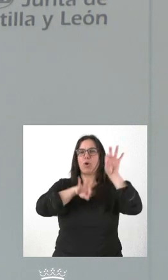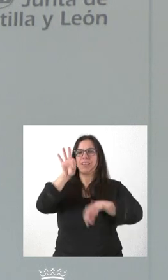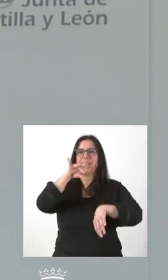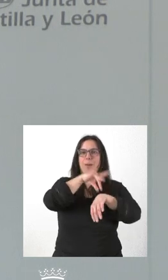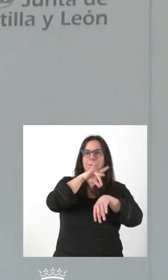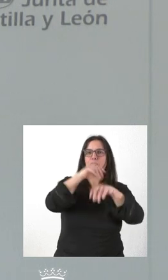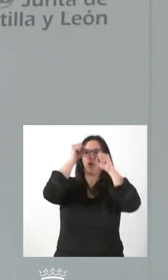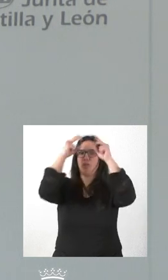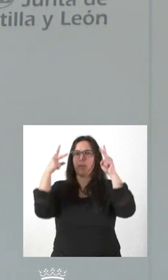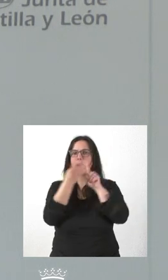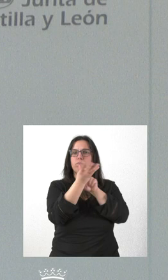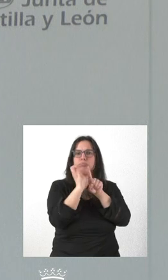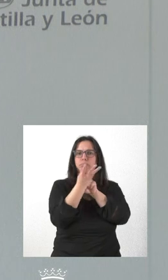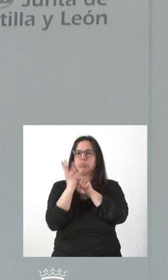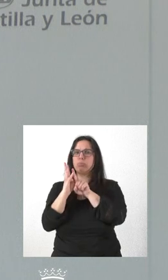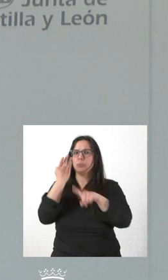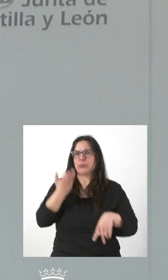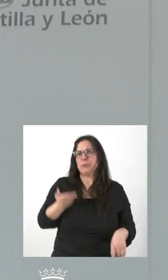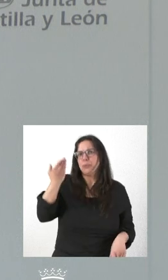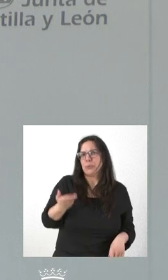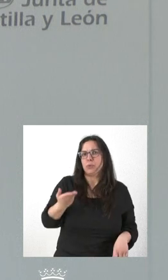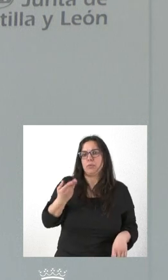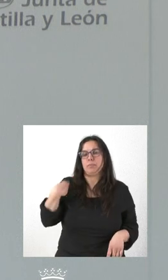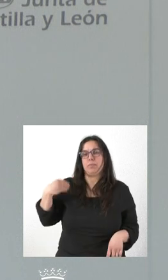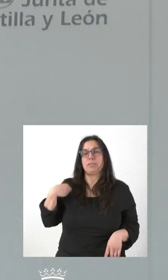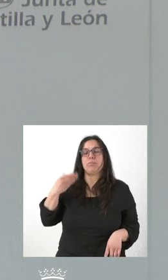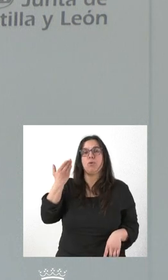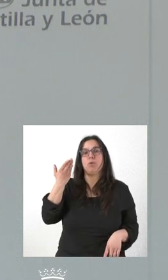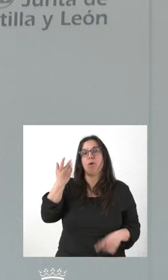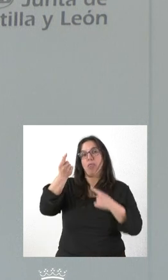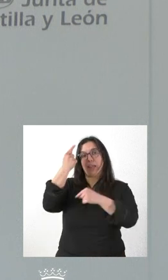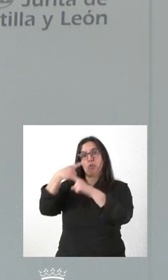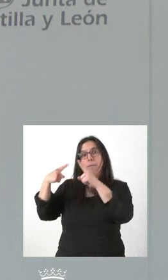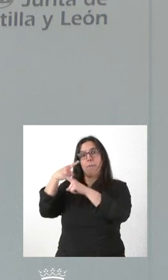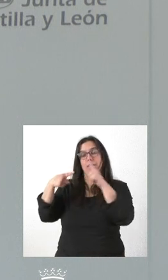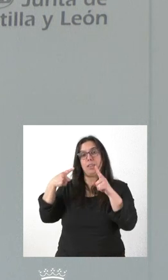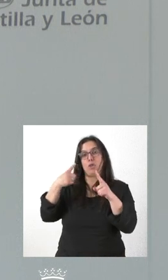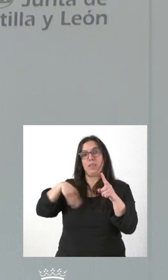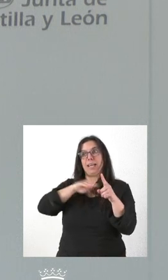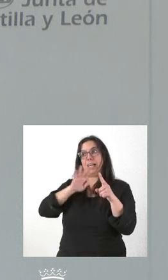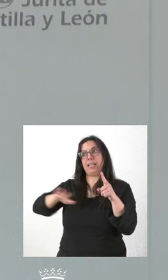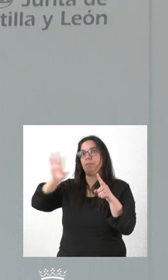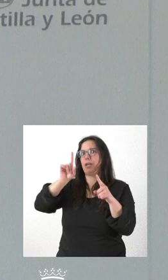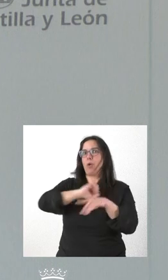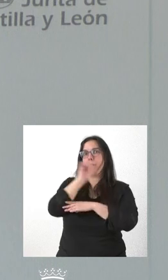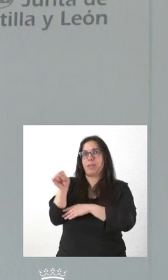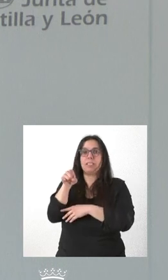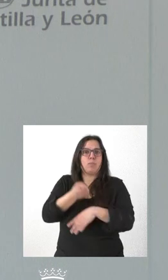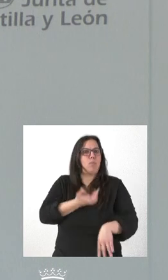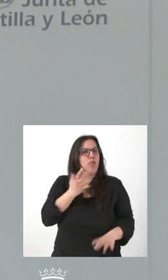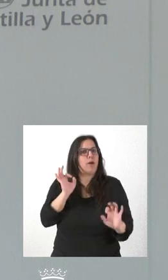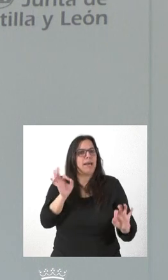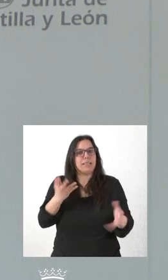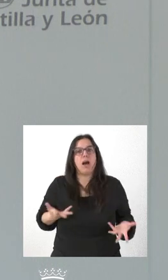enfermeras ciertamente relevante y muy por encima de lo que es el dato medio del conjunto nacional. Esta es nuestra vocación, ayudar